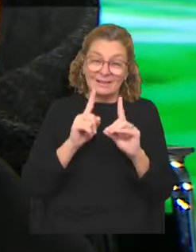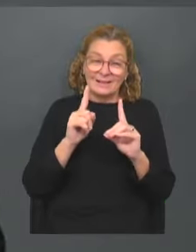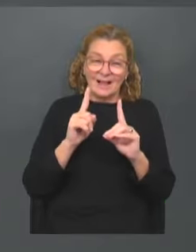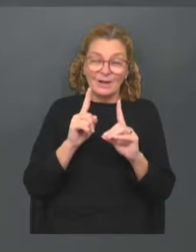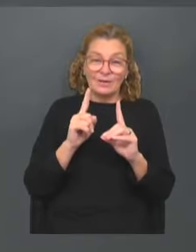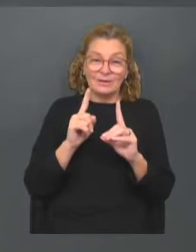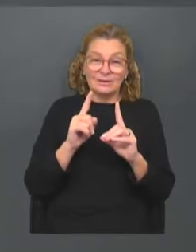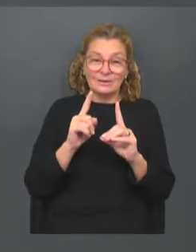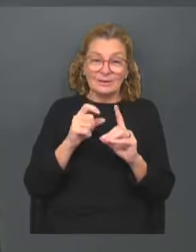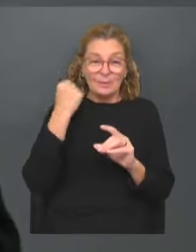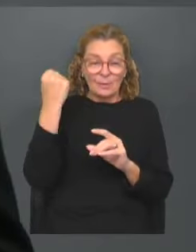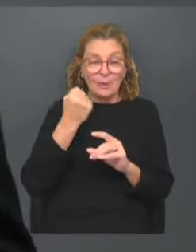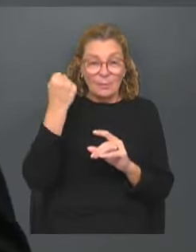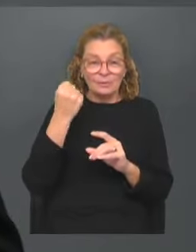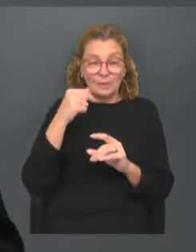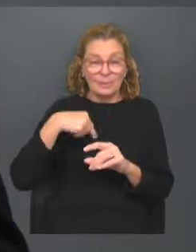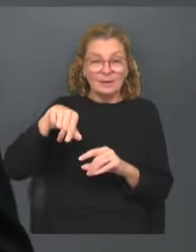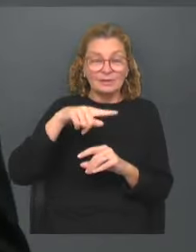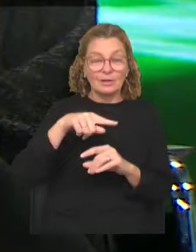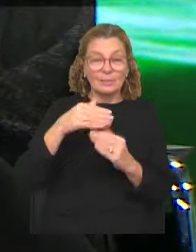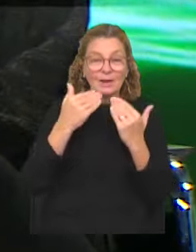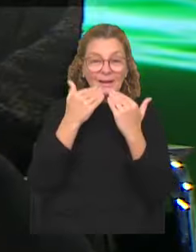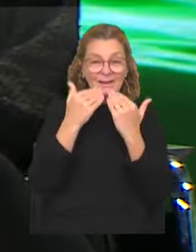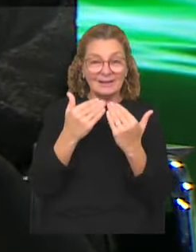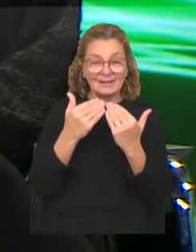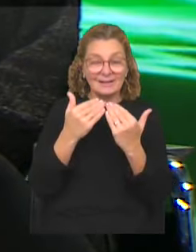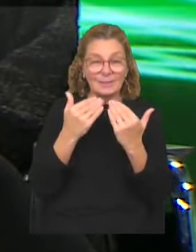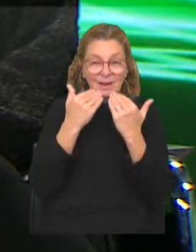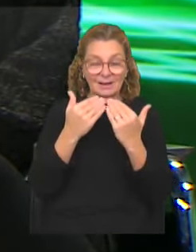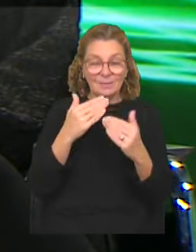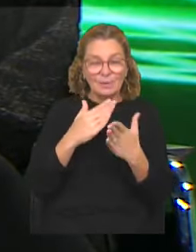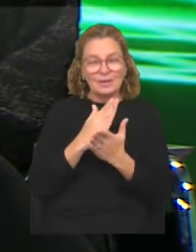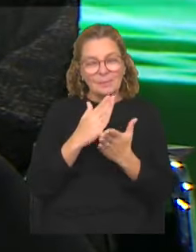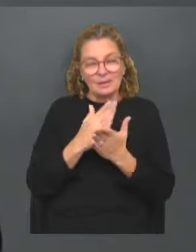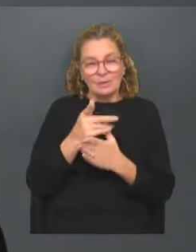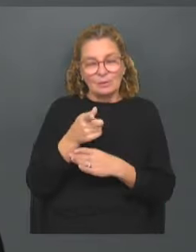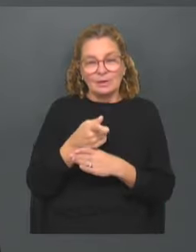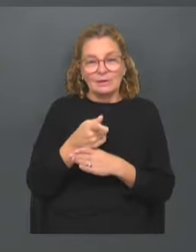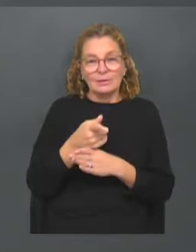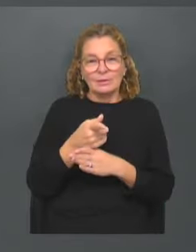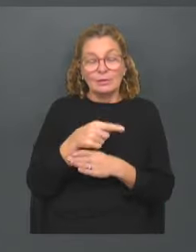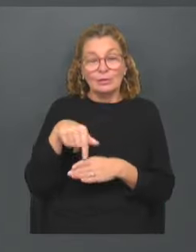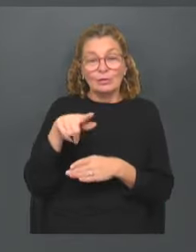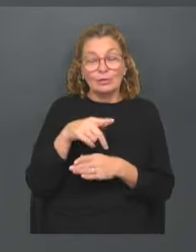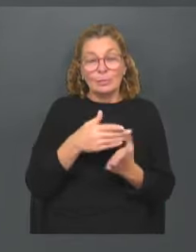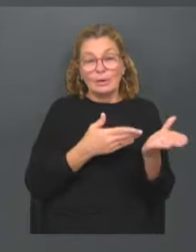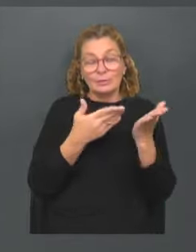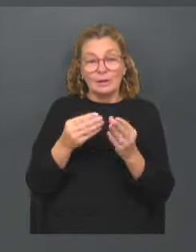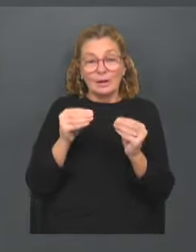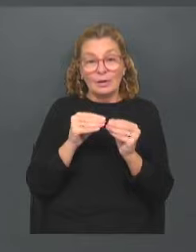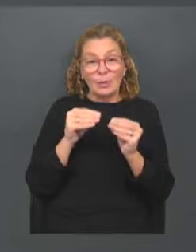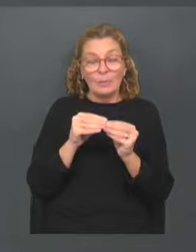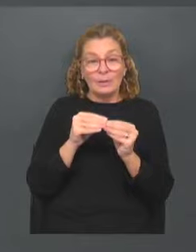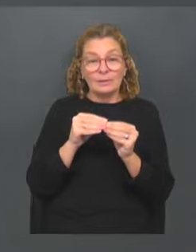importante para nosotros. Les agradecemos. Gracias a ustedes siempre. Muchas gracias. Muy bien, nosotros vamos a recibir a nuestra compañera,